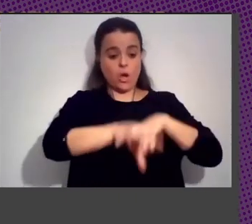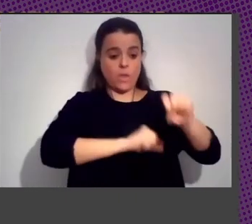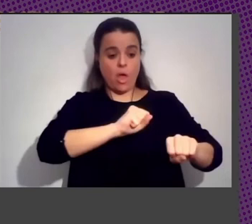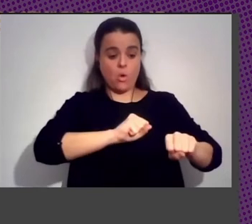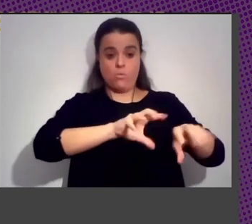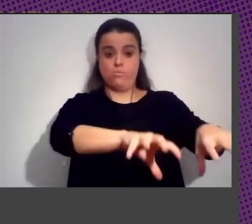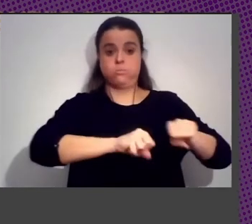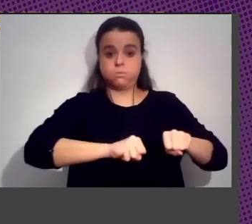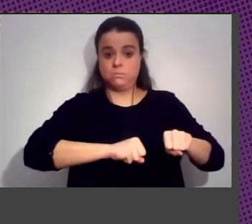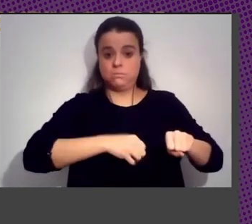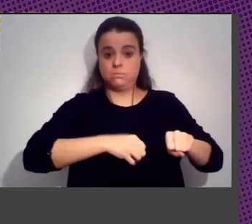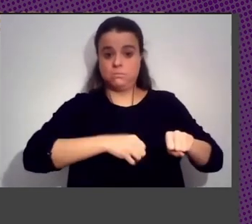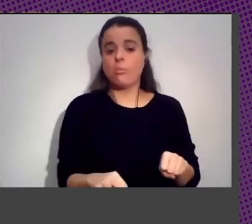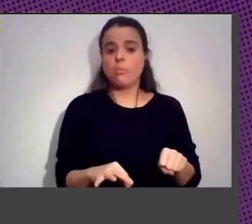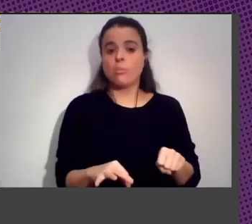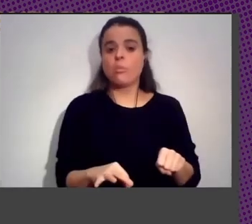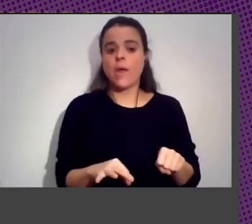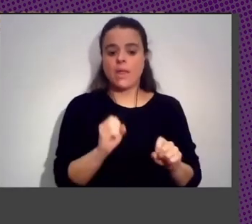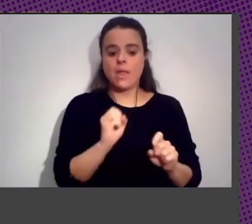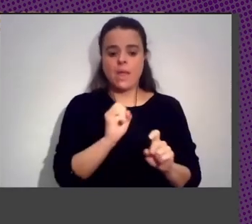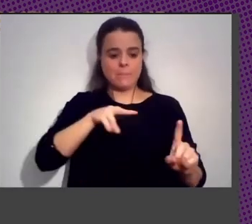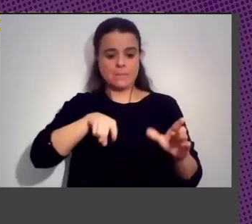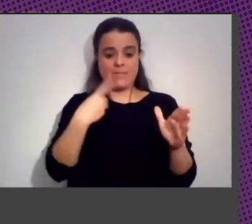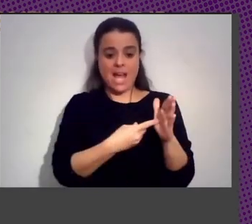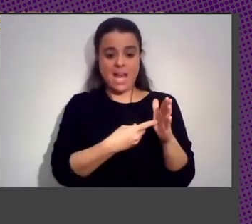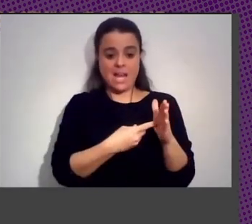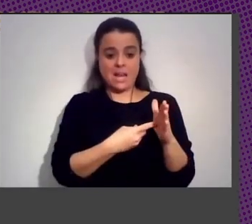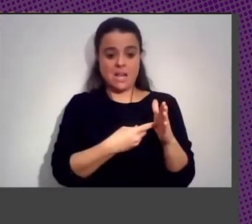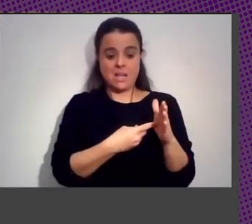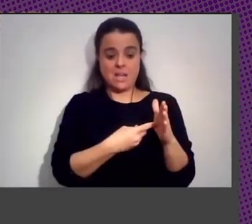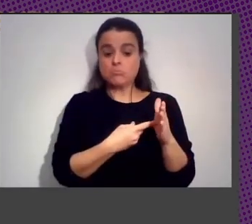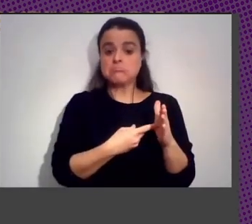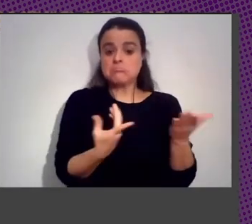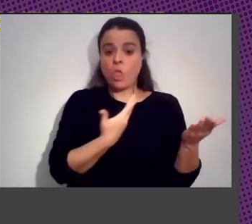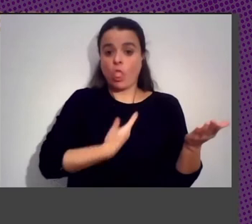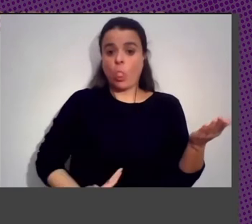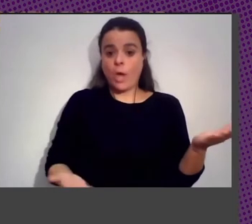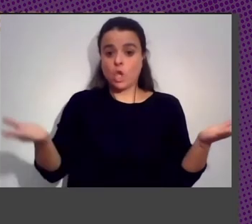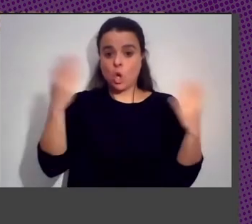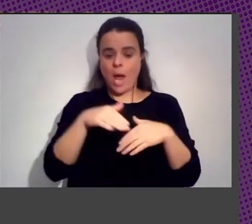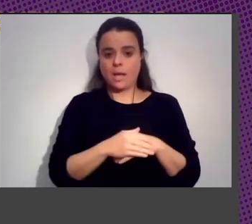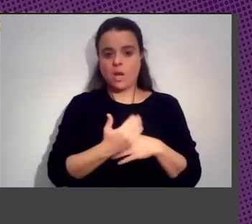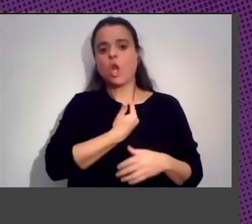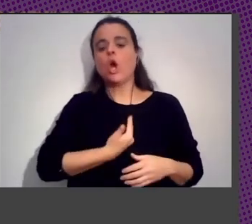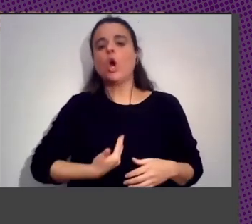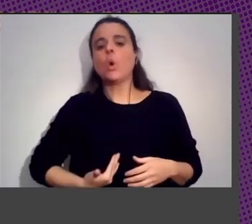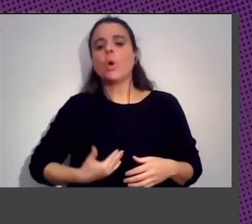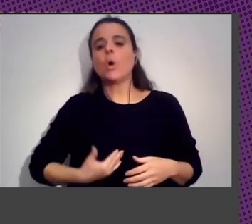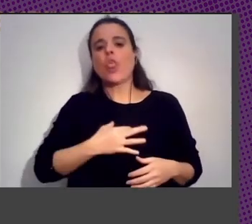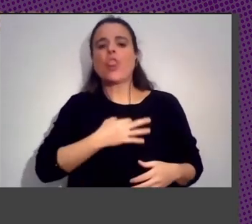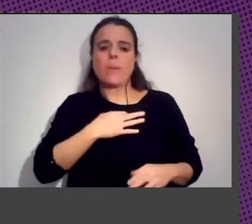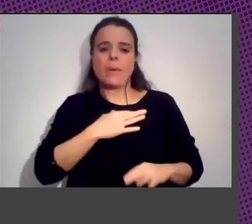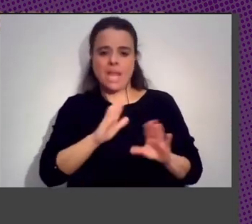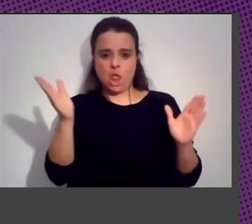Desde Una Perspectiva Legal No Tenía Dueño Por Lo Menos Un Dueño Civilizado Claro Los nativos No eran